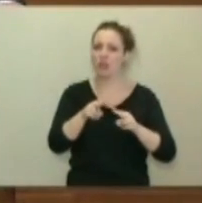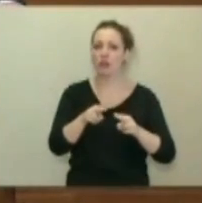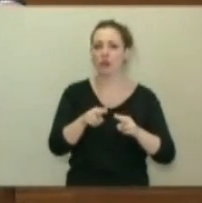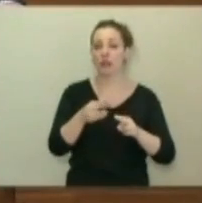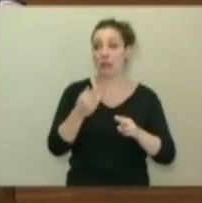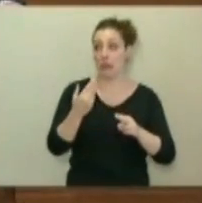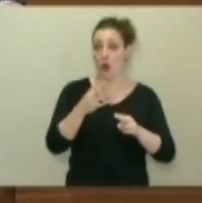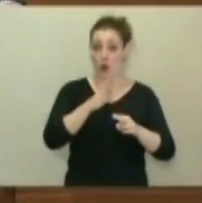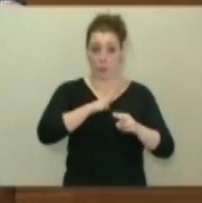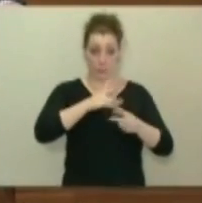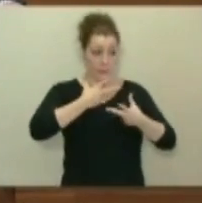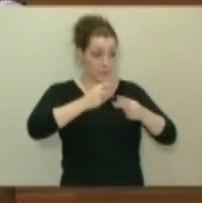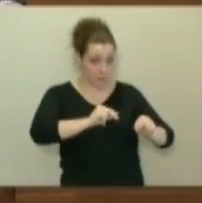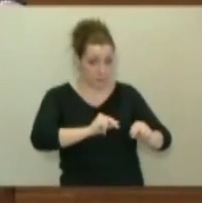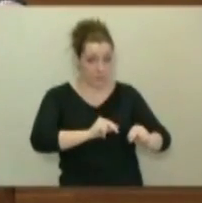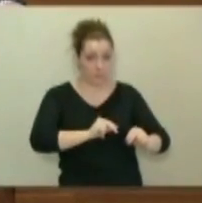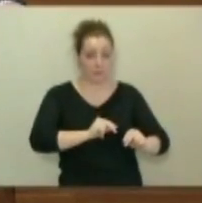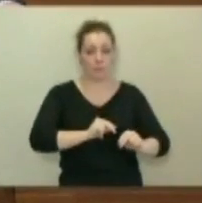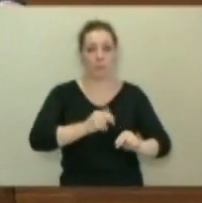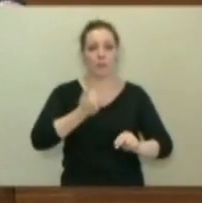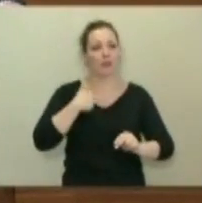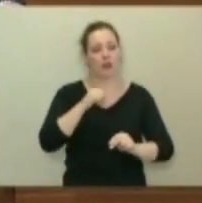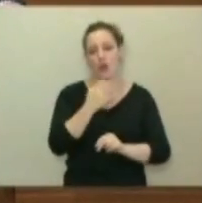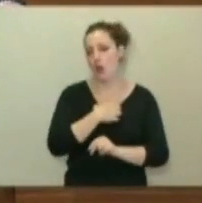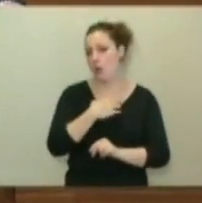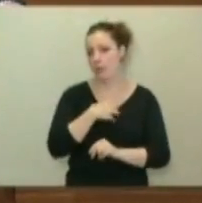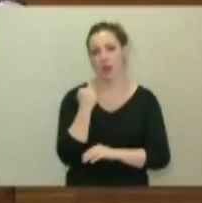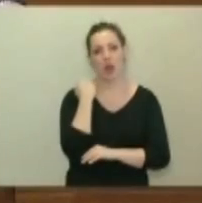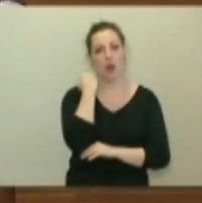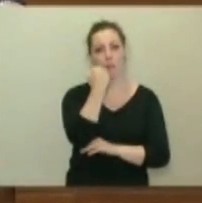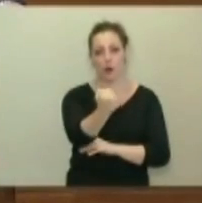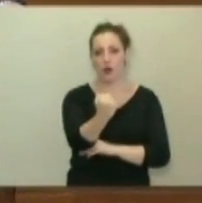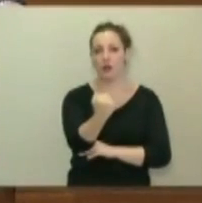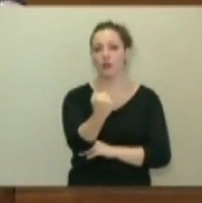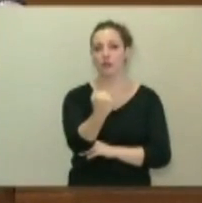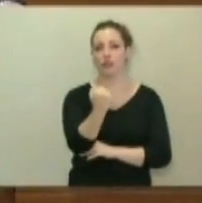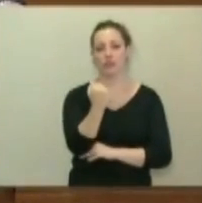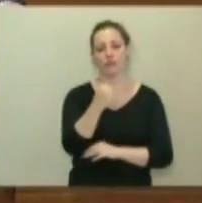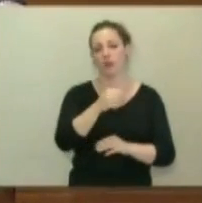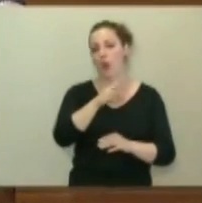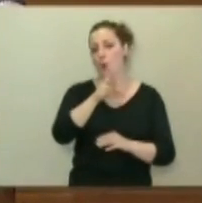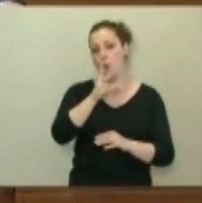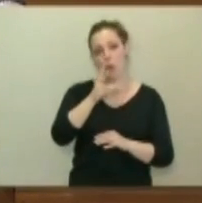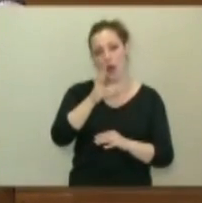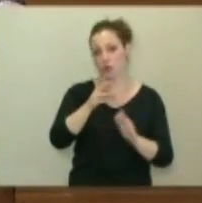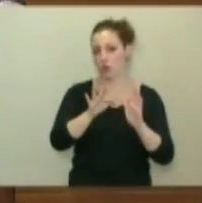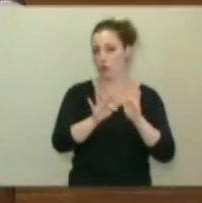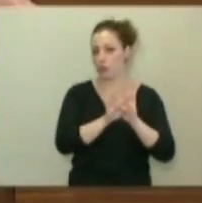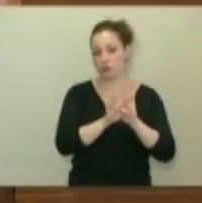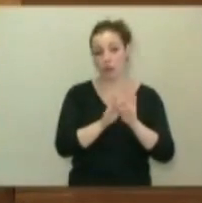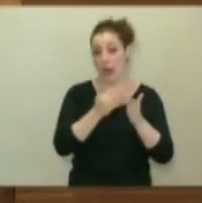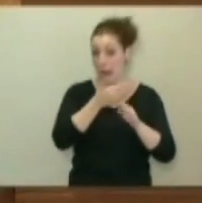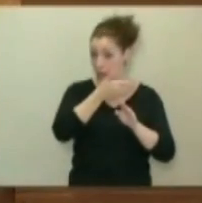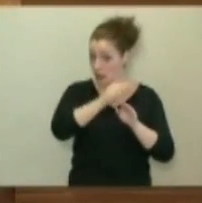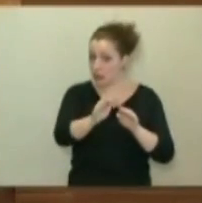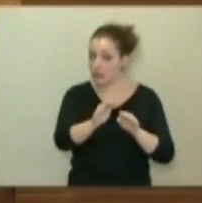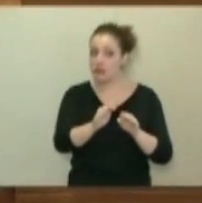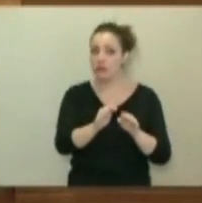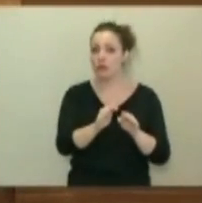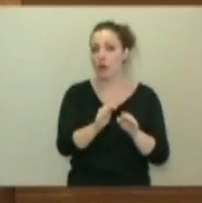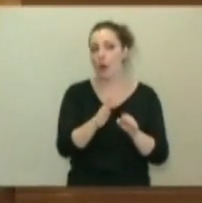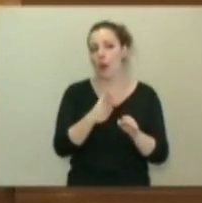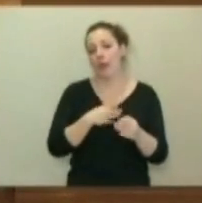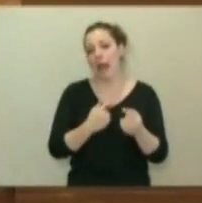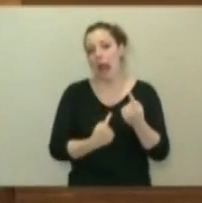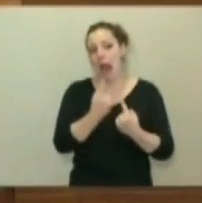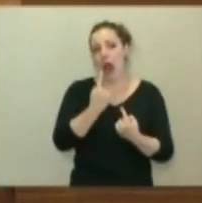de rigor parlamentario, no podemos apoyar ese cuarto punto. El resto, ya digo, teniendo alguna que otra discrepancia,